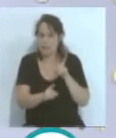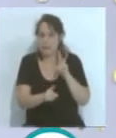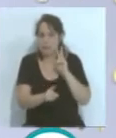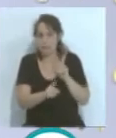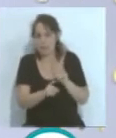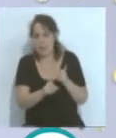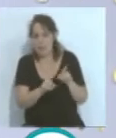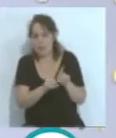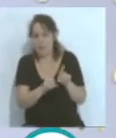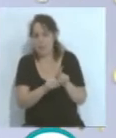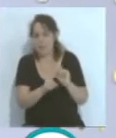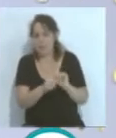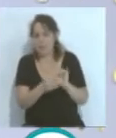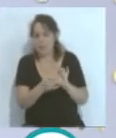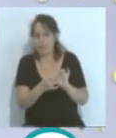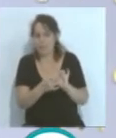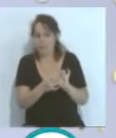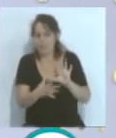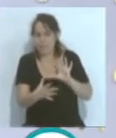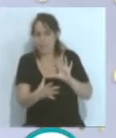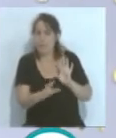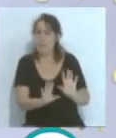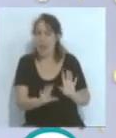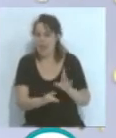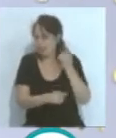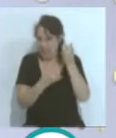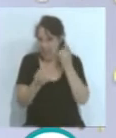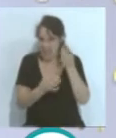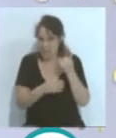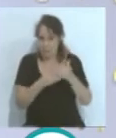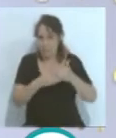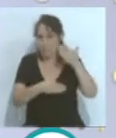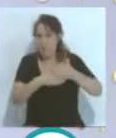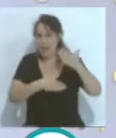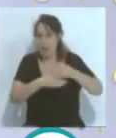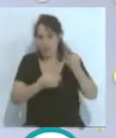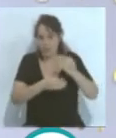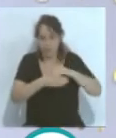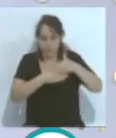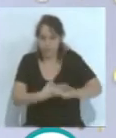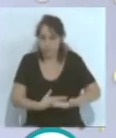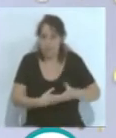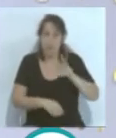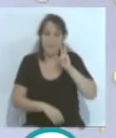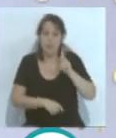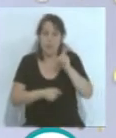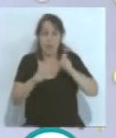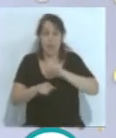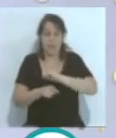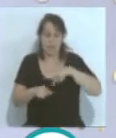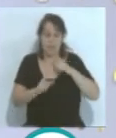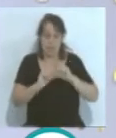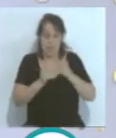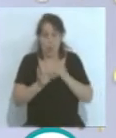ya la relación parece que va a ir un poco peor, al final es una tontería, esa barrera también hay que romperla. Pero es cierto que cuando ves a alguien con la camiseta de tu equipo o